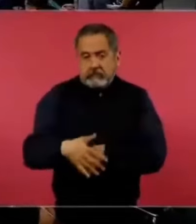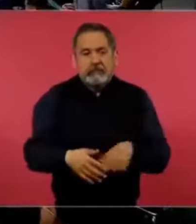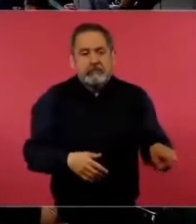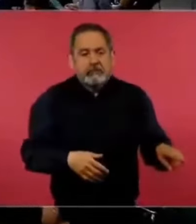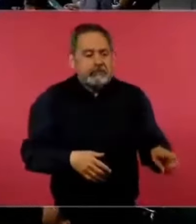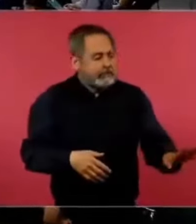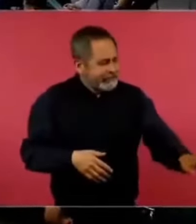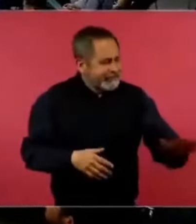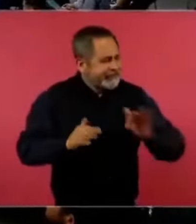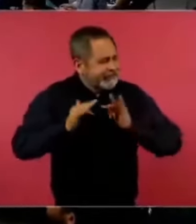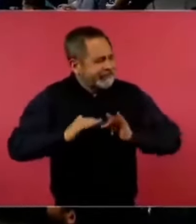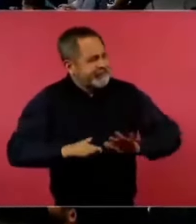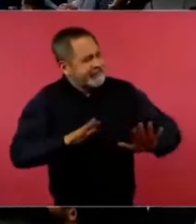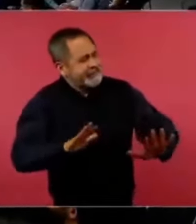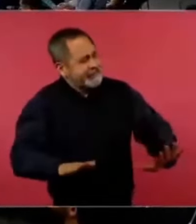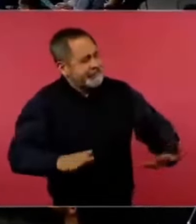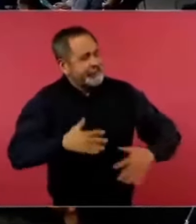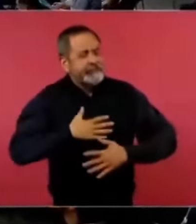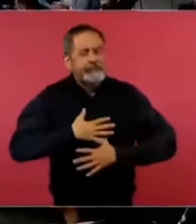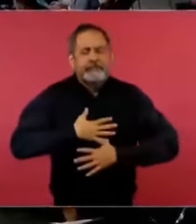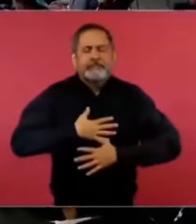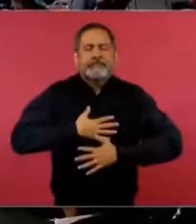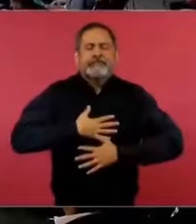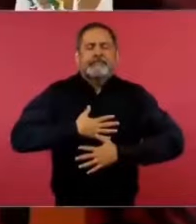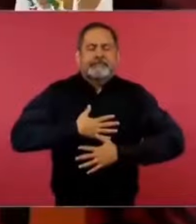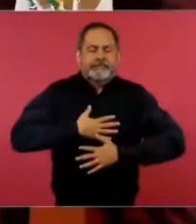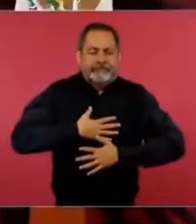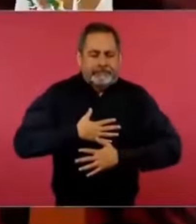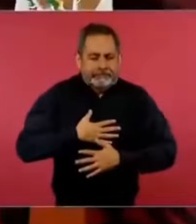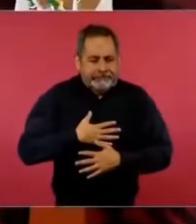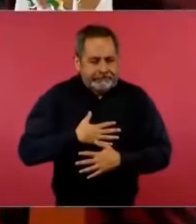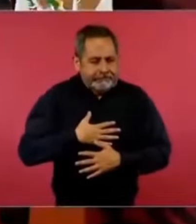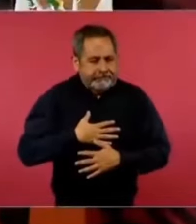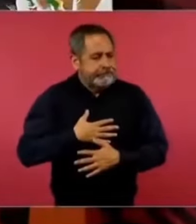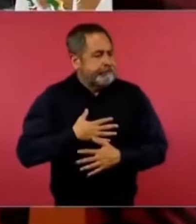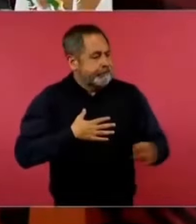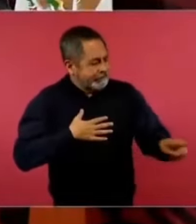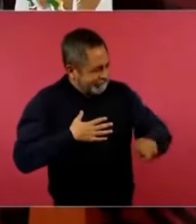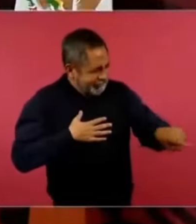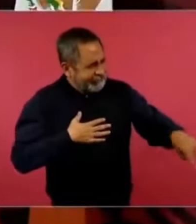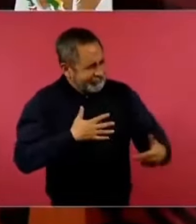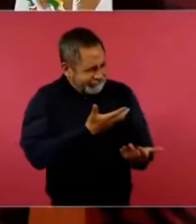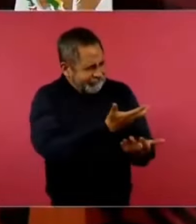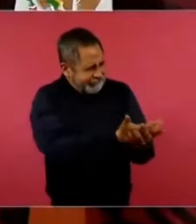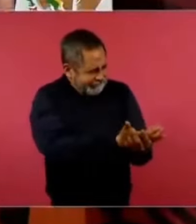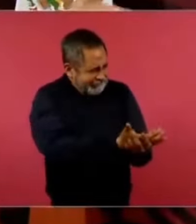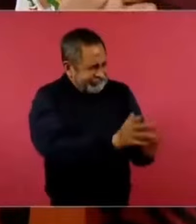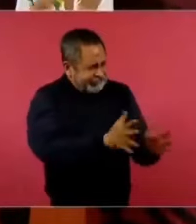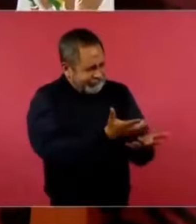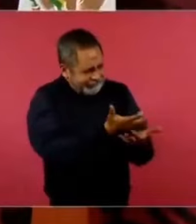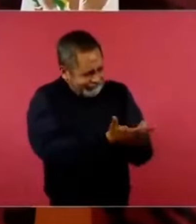respiren profundo, que descansen, dejen,